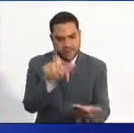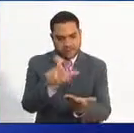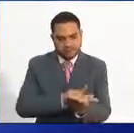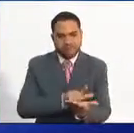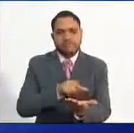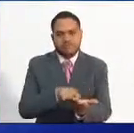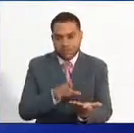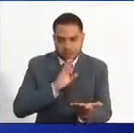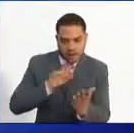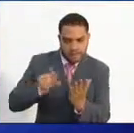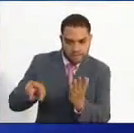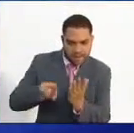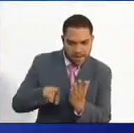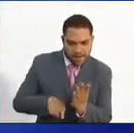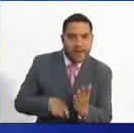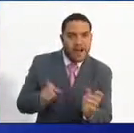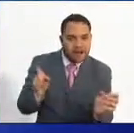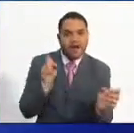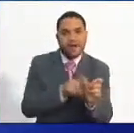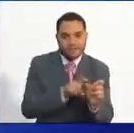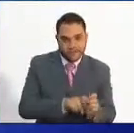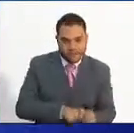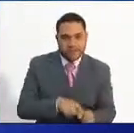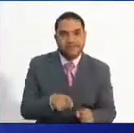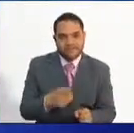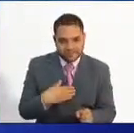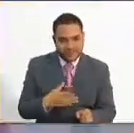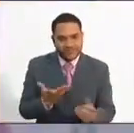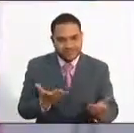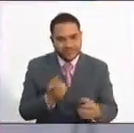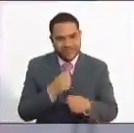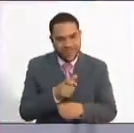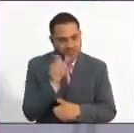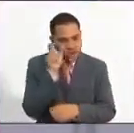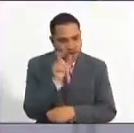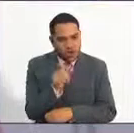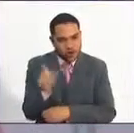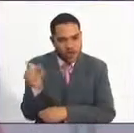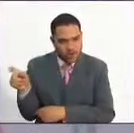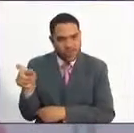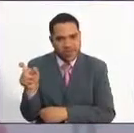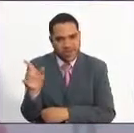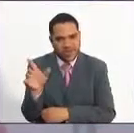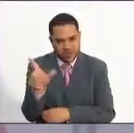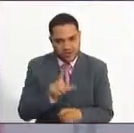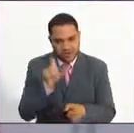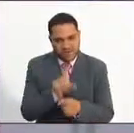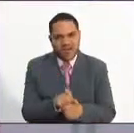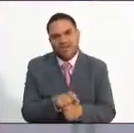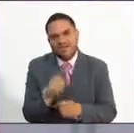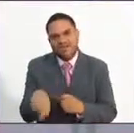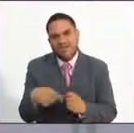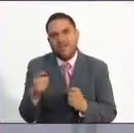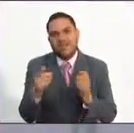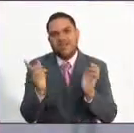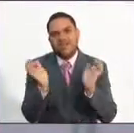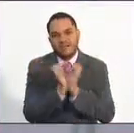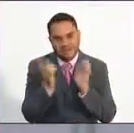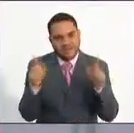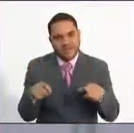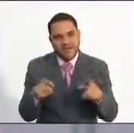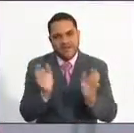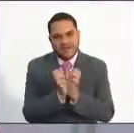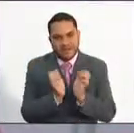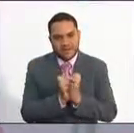de elegibles para el cargo que yo apliqué a la Contraloría de Cundinamarca. Y en el mes de mayo fue publicada la firmeza